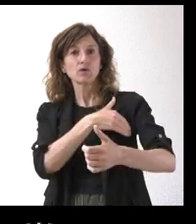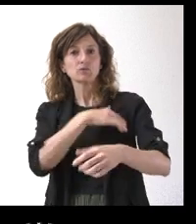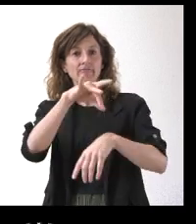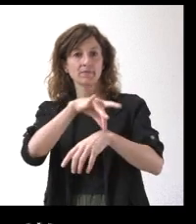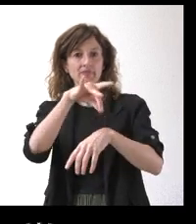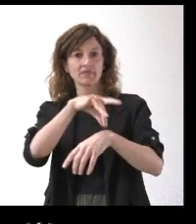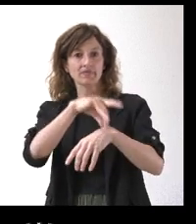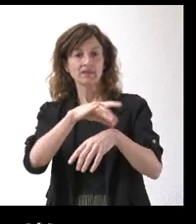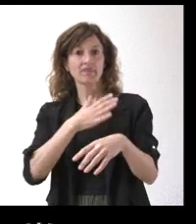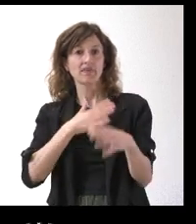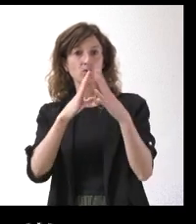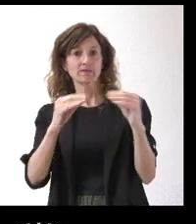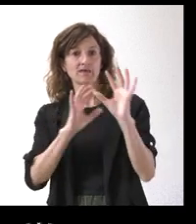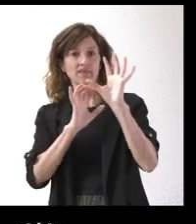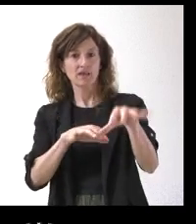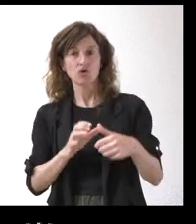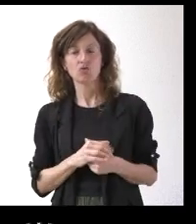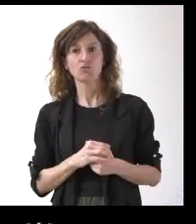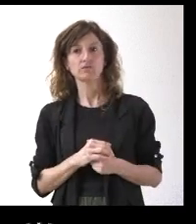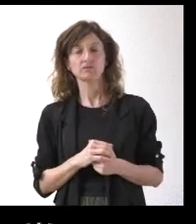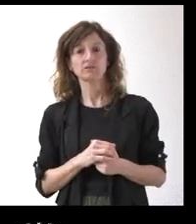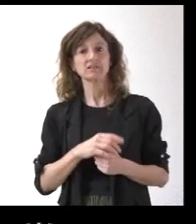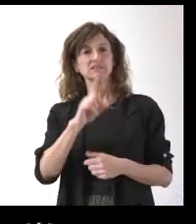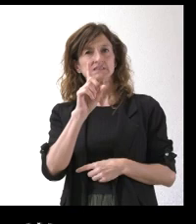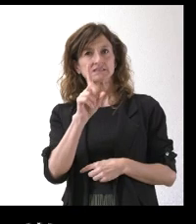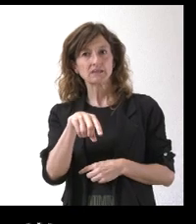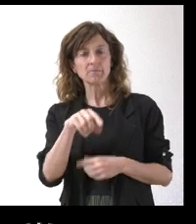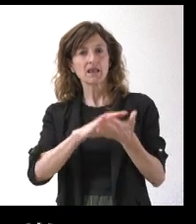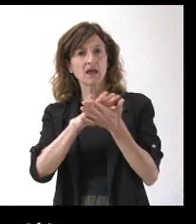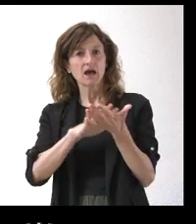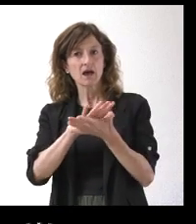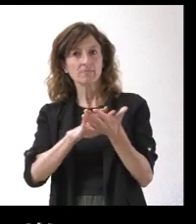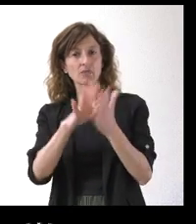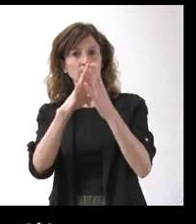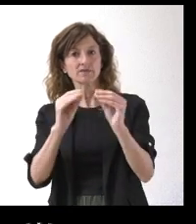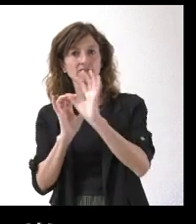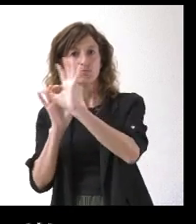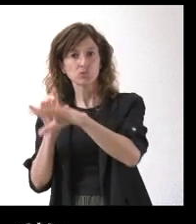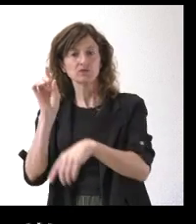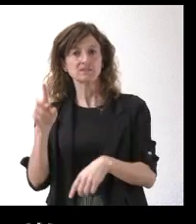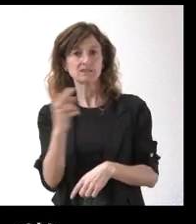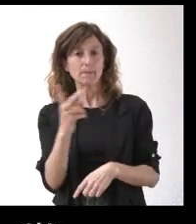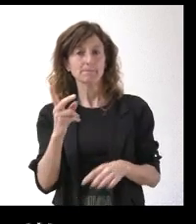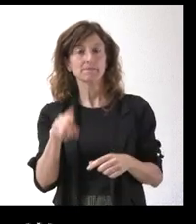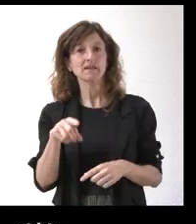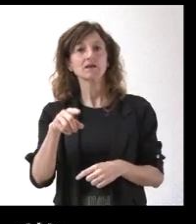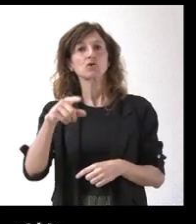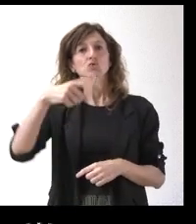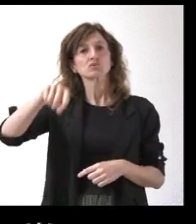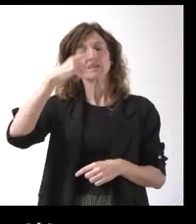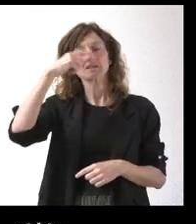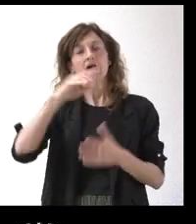para la Universidad de León. Los mismos términos creo que se ha planteado también desde la Universidad de Burgo. Os quería saber si ha habido plazo